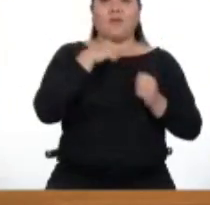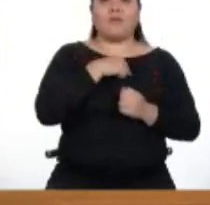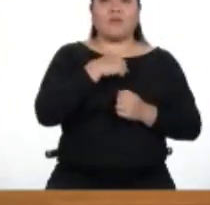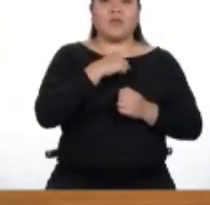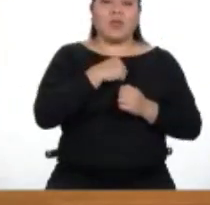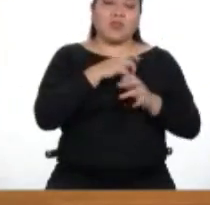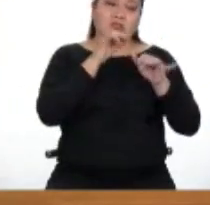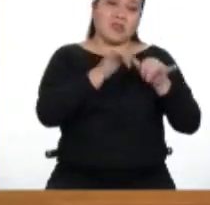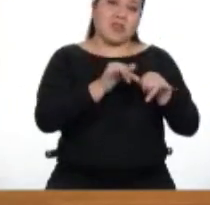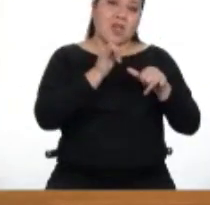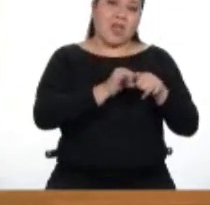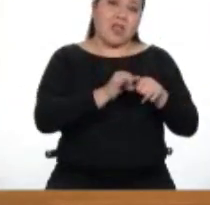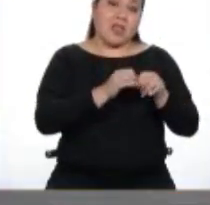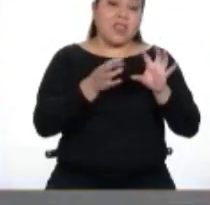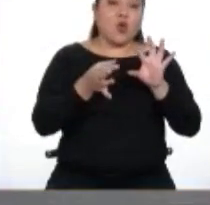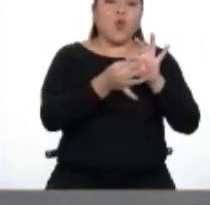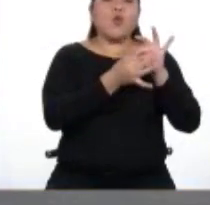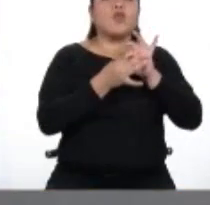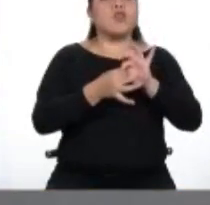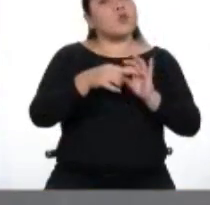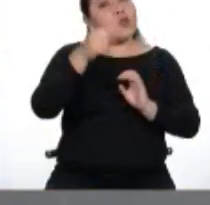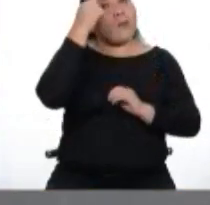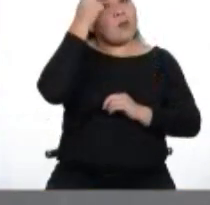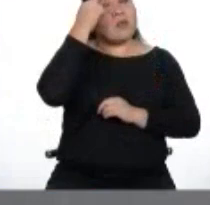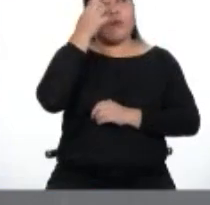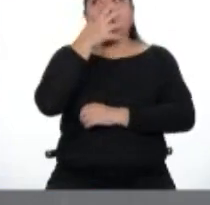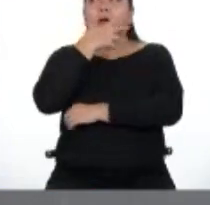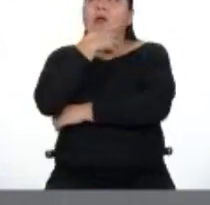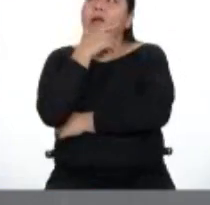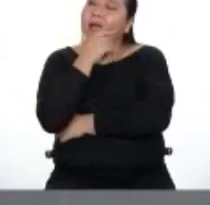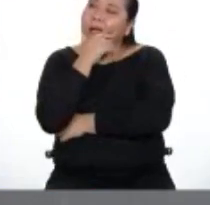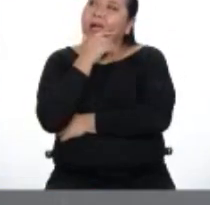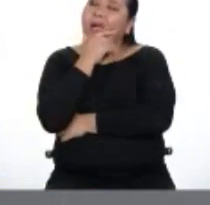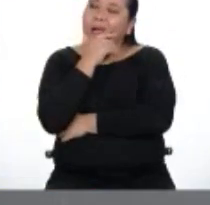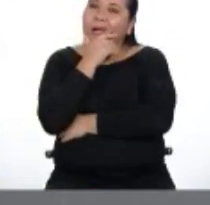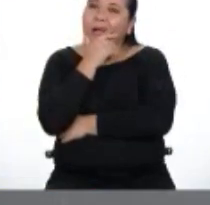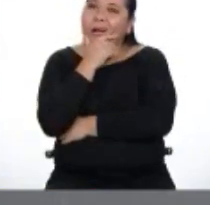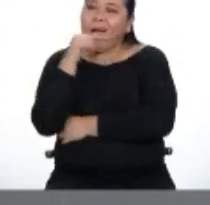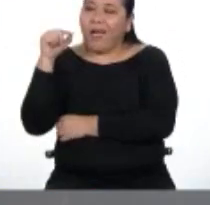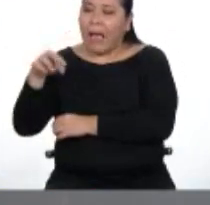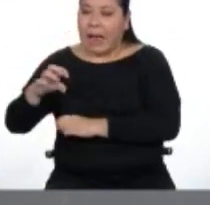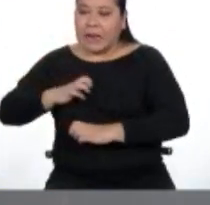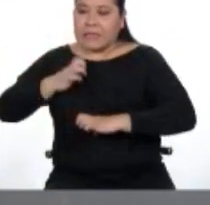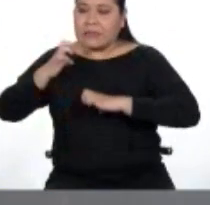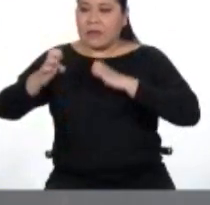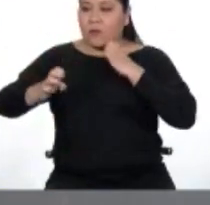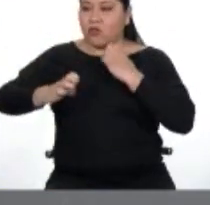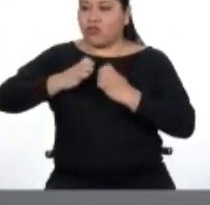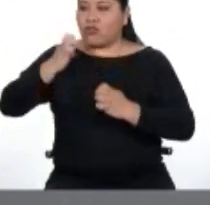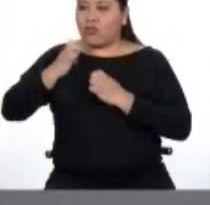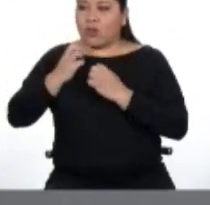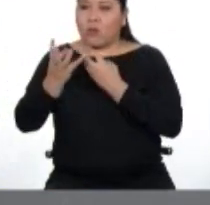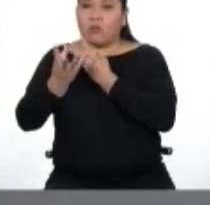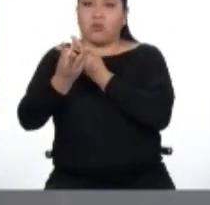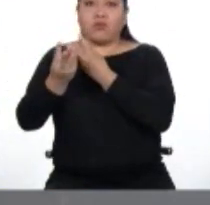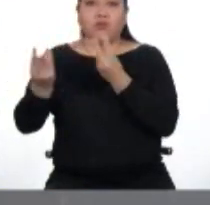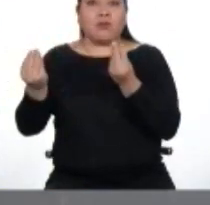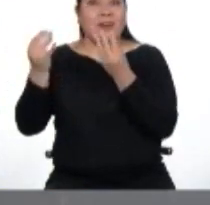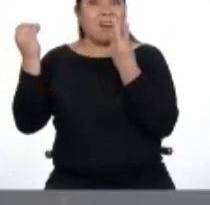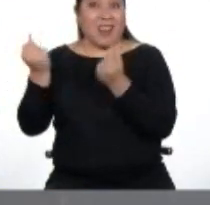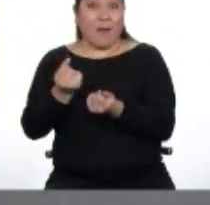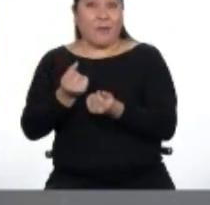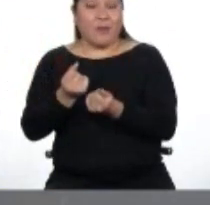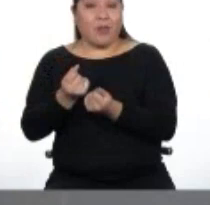intervienen los pensamientos. Ah, o sea que las emociones son efímeras, pero los